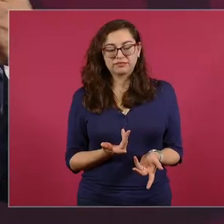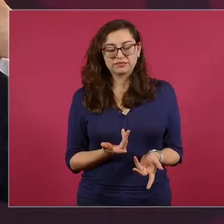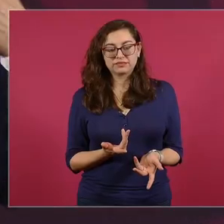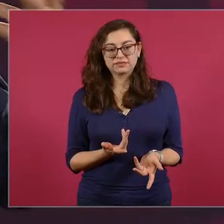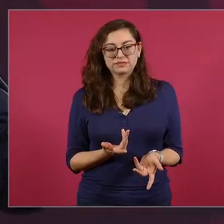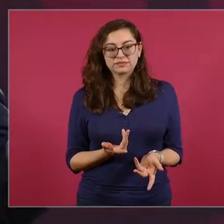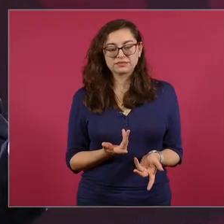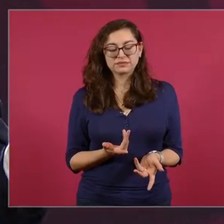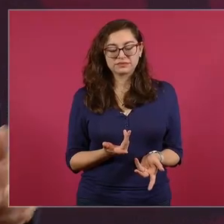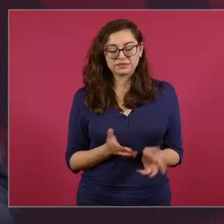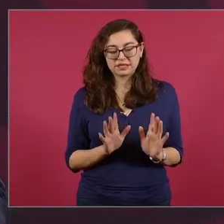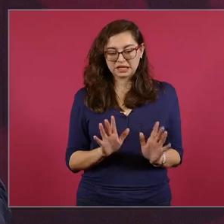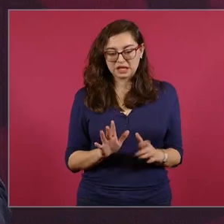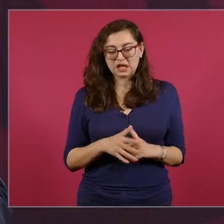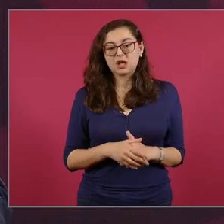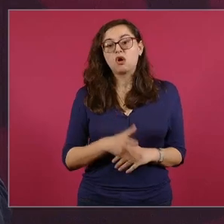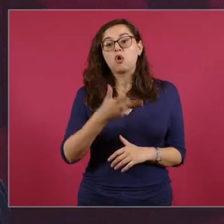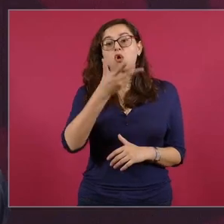Mía